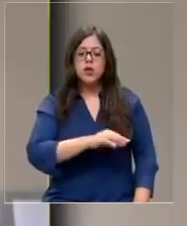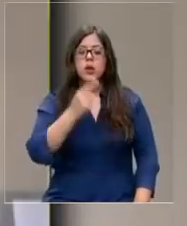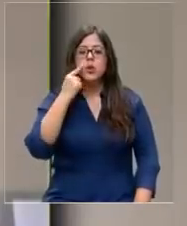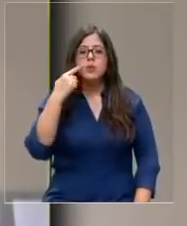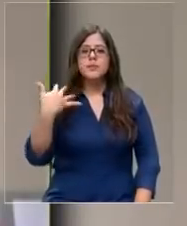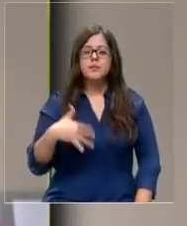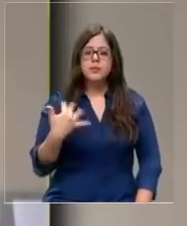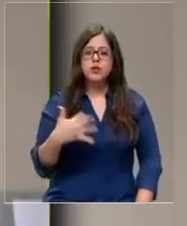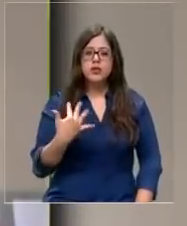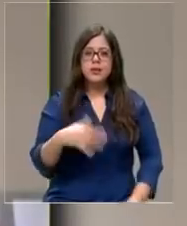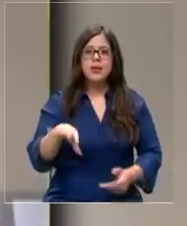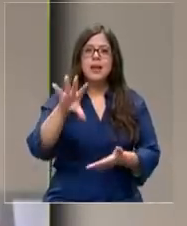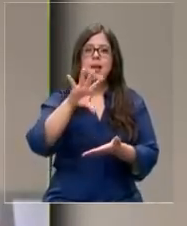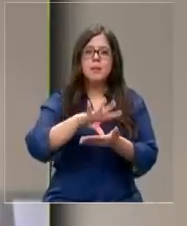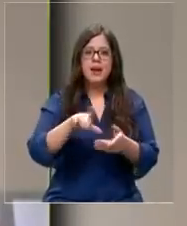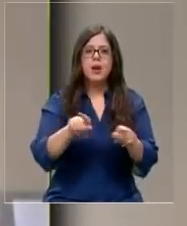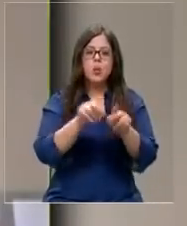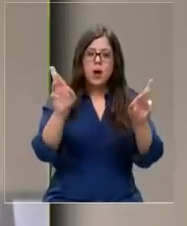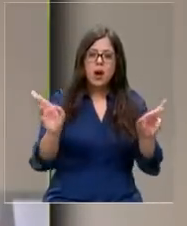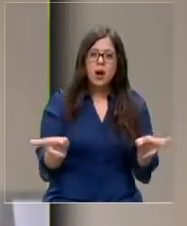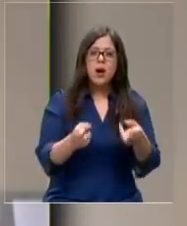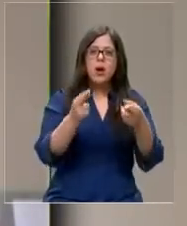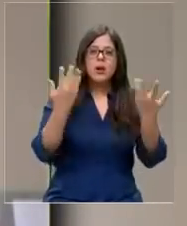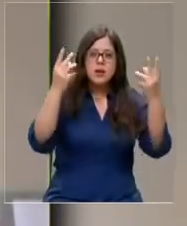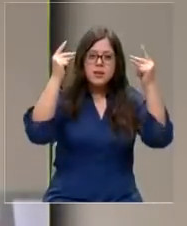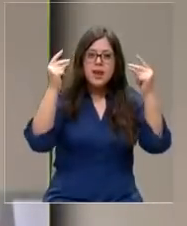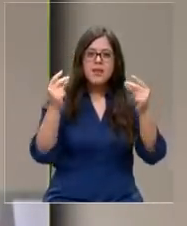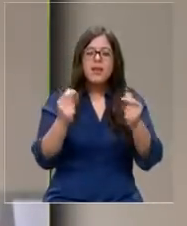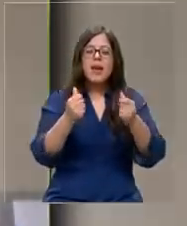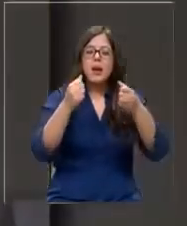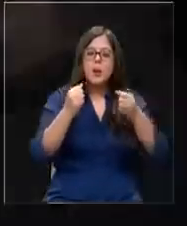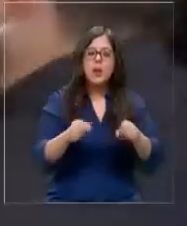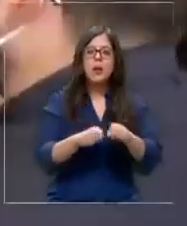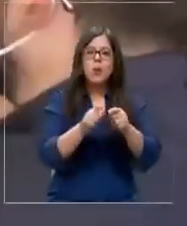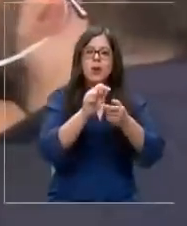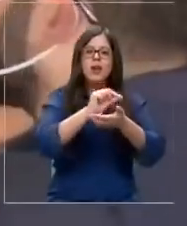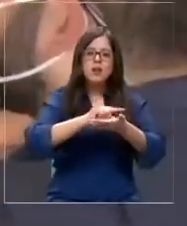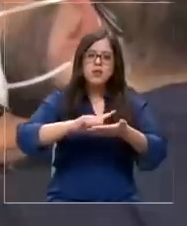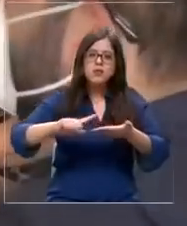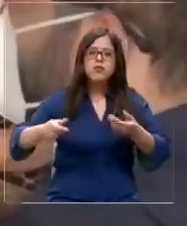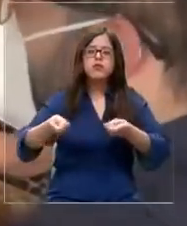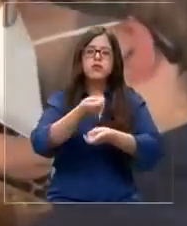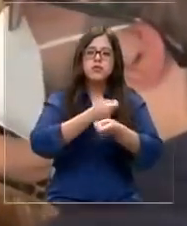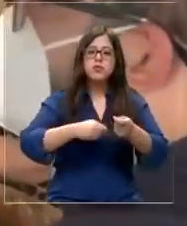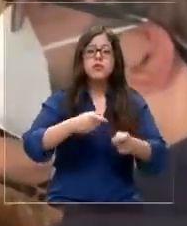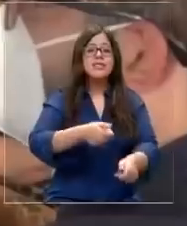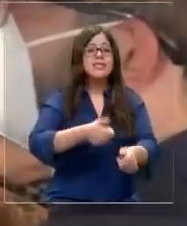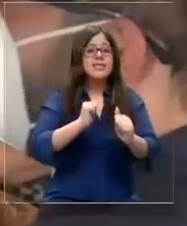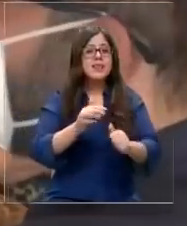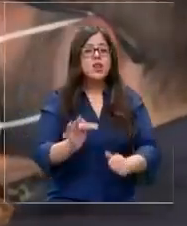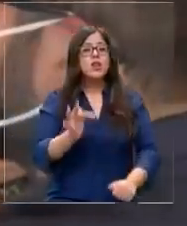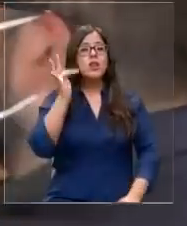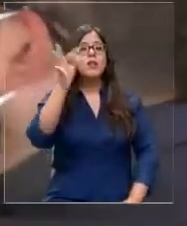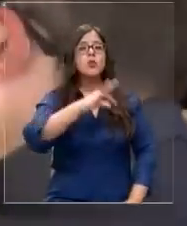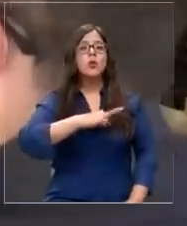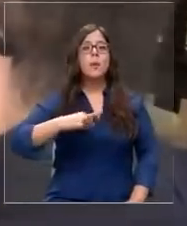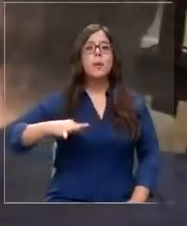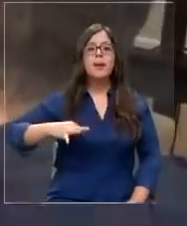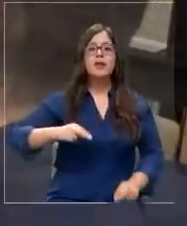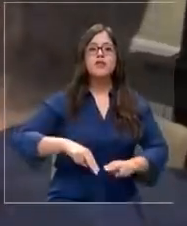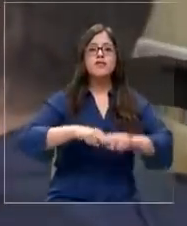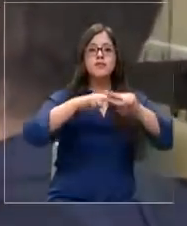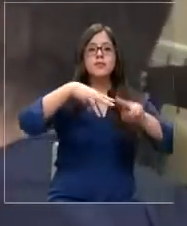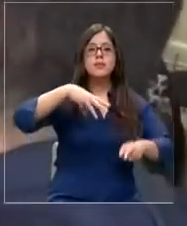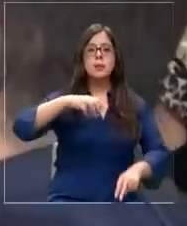muy importante que el país recupere su capacidad de crecimiento de la economía. Será el desafío del futuro ministro de Hacienda, Mario Marcel,